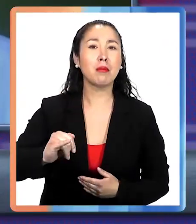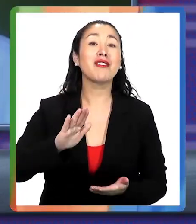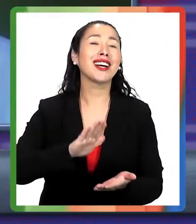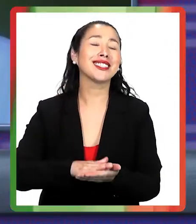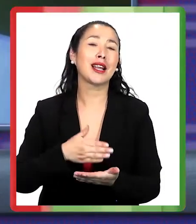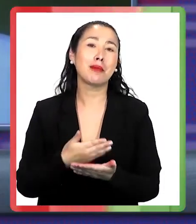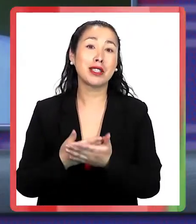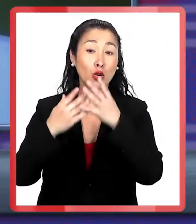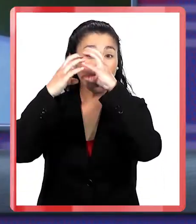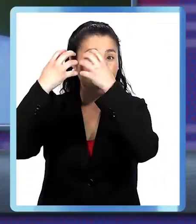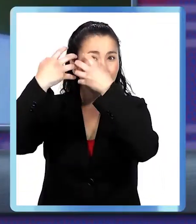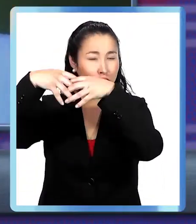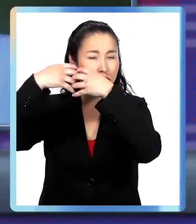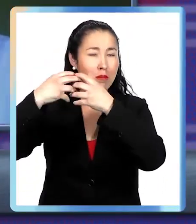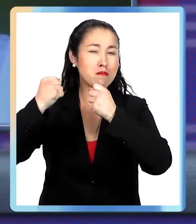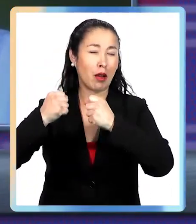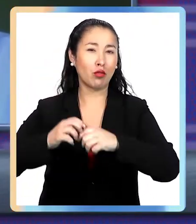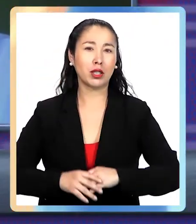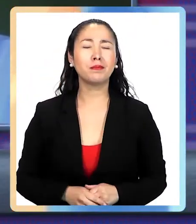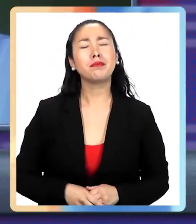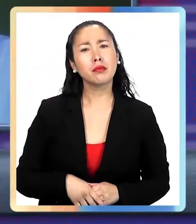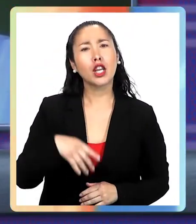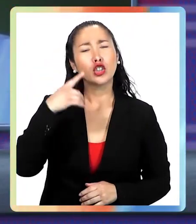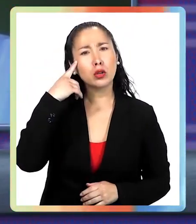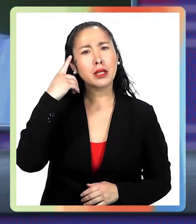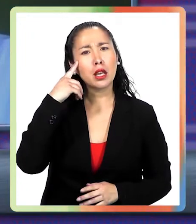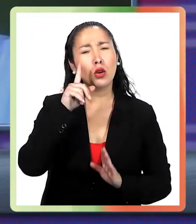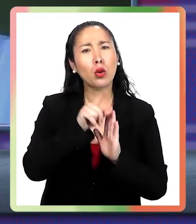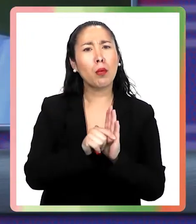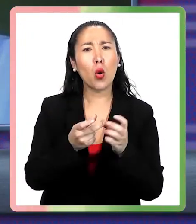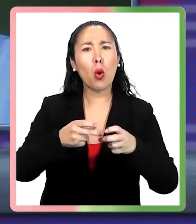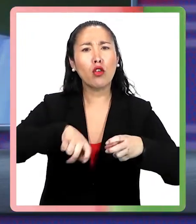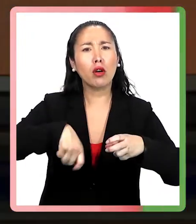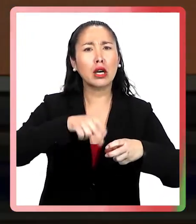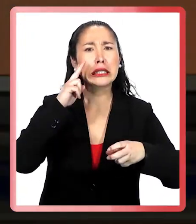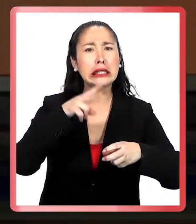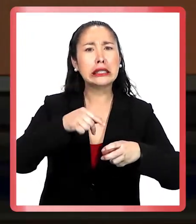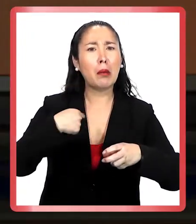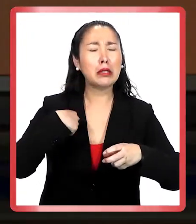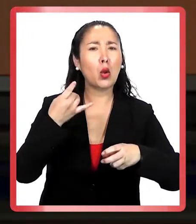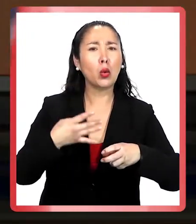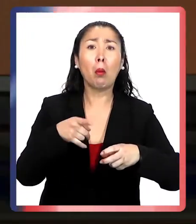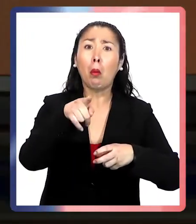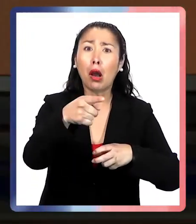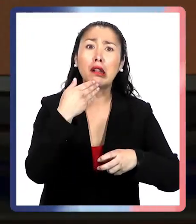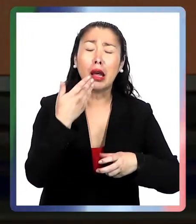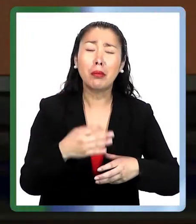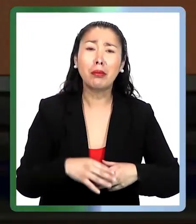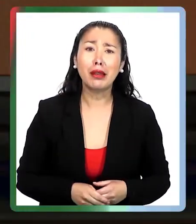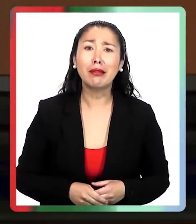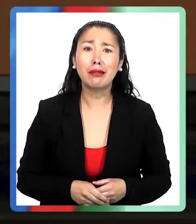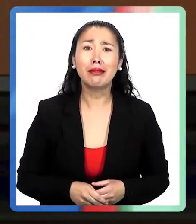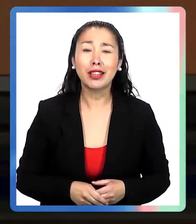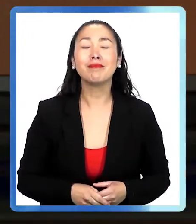va a ser más sano, va a tener un cerebro más potente. Yo pensé que era uno de los pocos que comía huevos sin sal, y frito